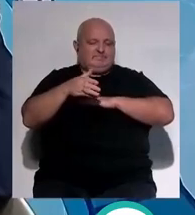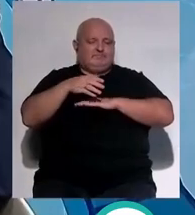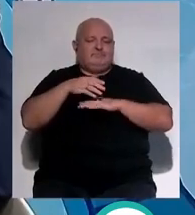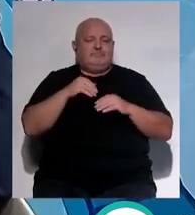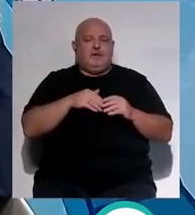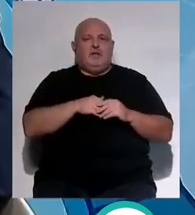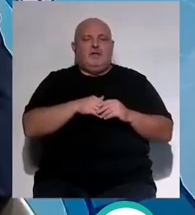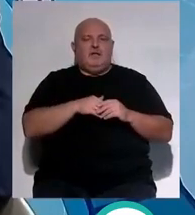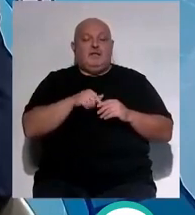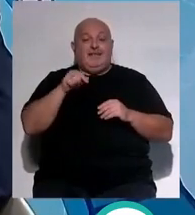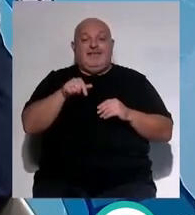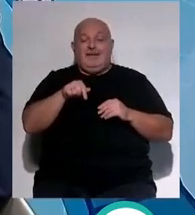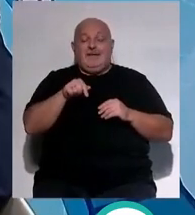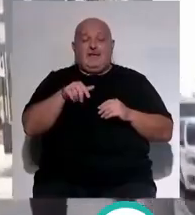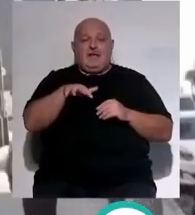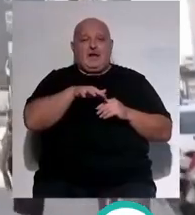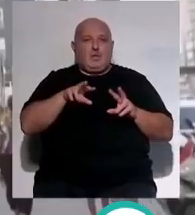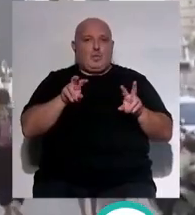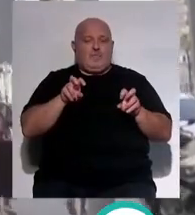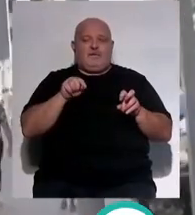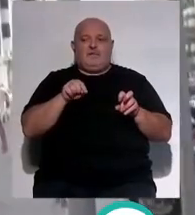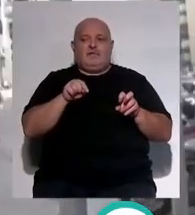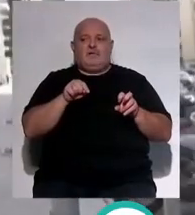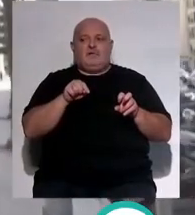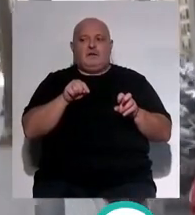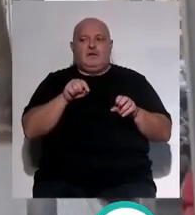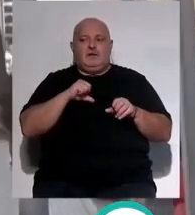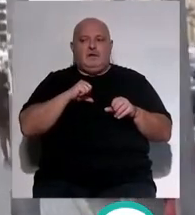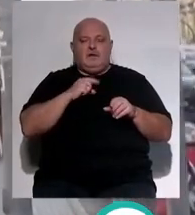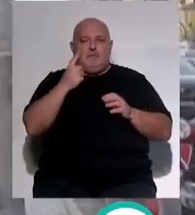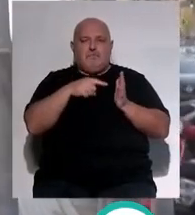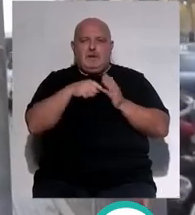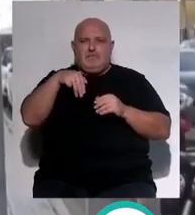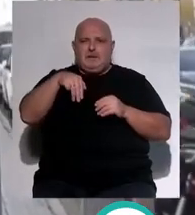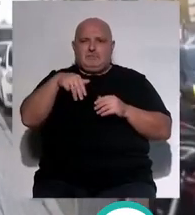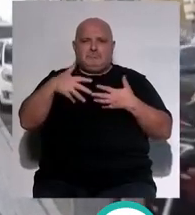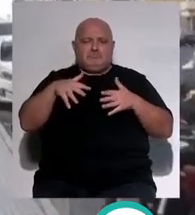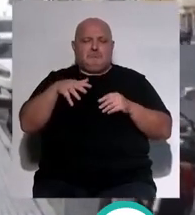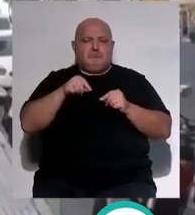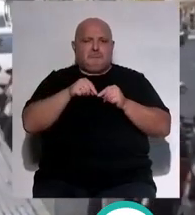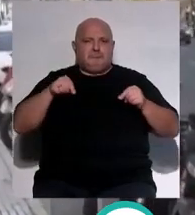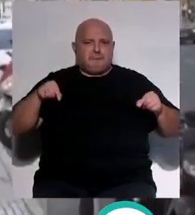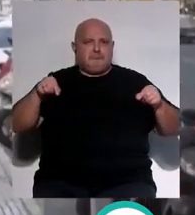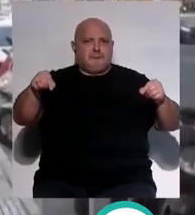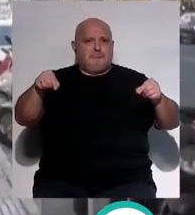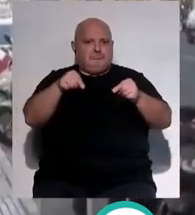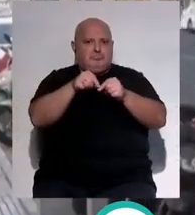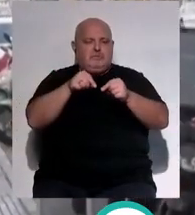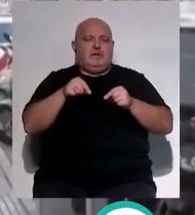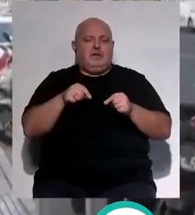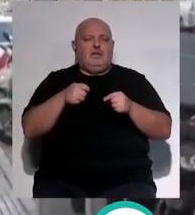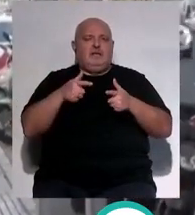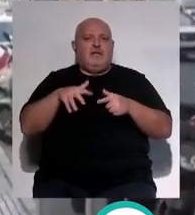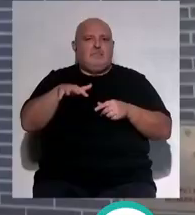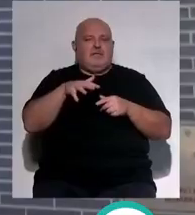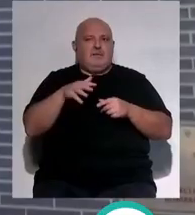esta área esta área nueva que tiene unos mil metros aproximados de superficie nos permite liberar